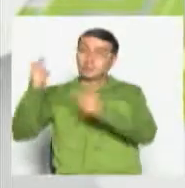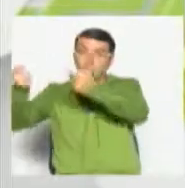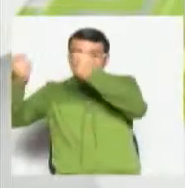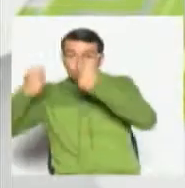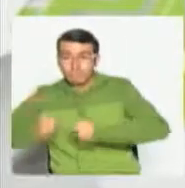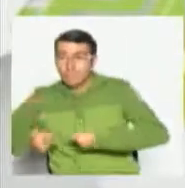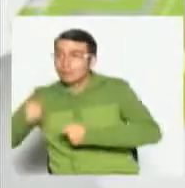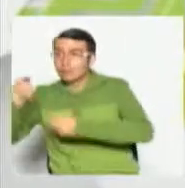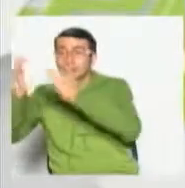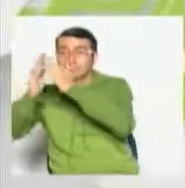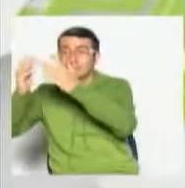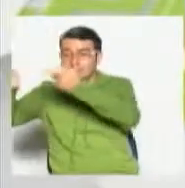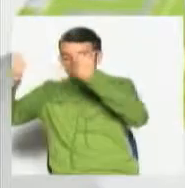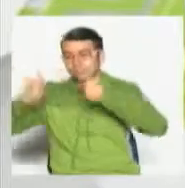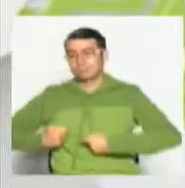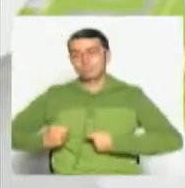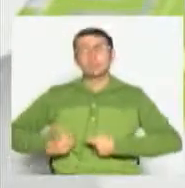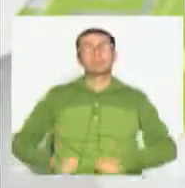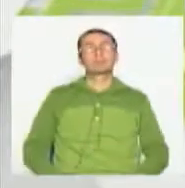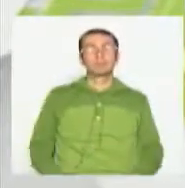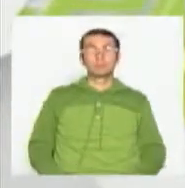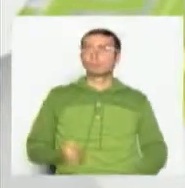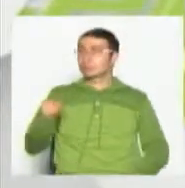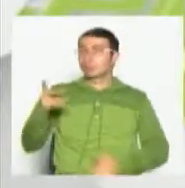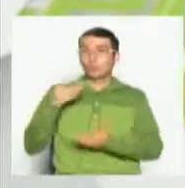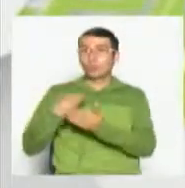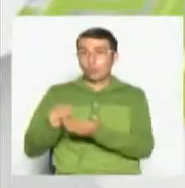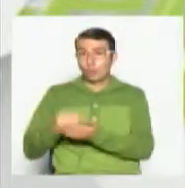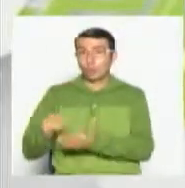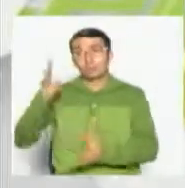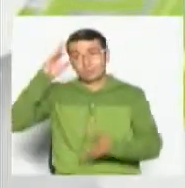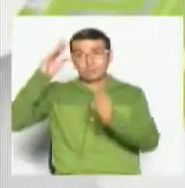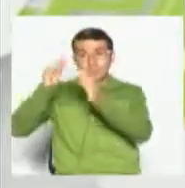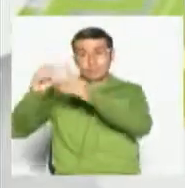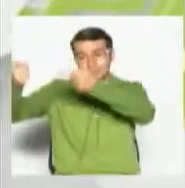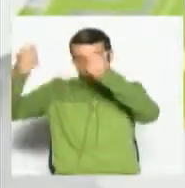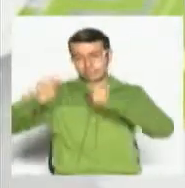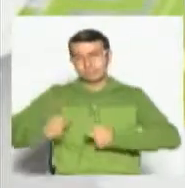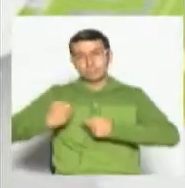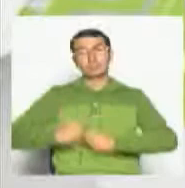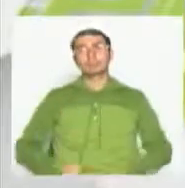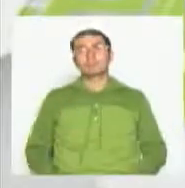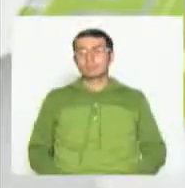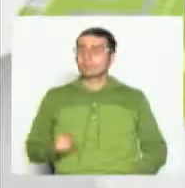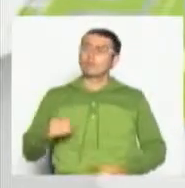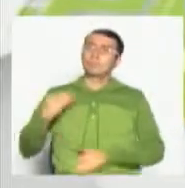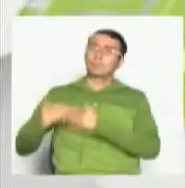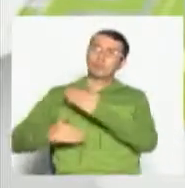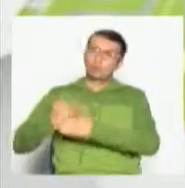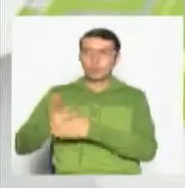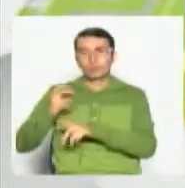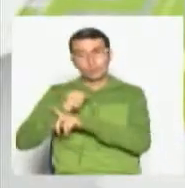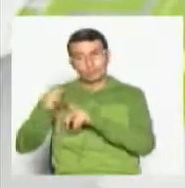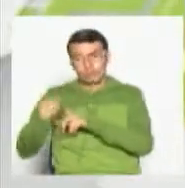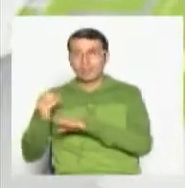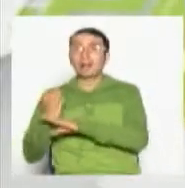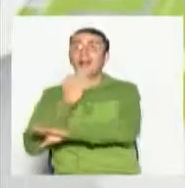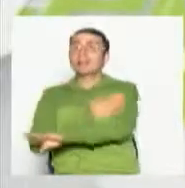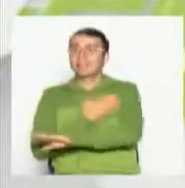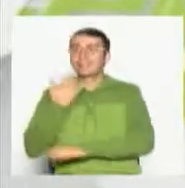casa productora, compra de formato, proceso social preexistente,